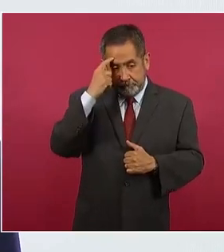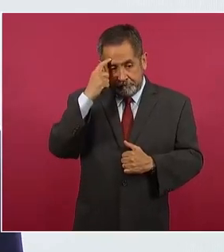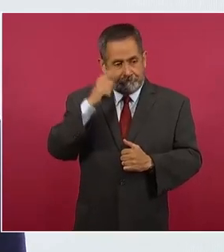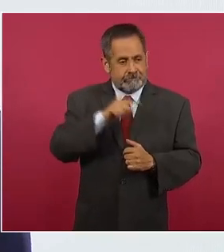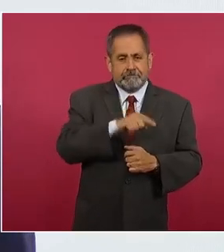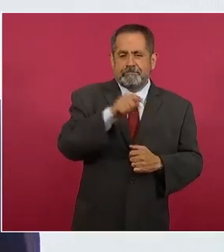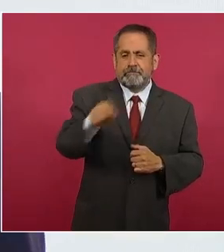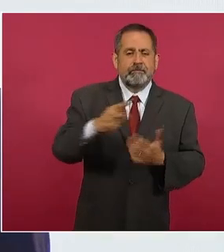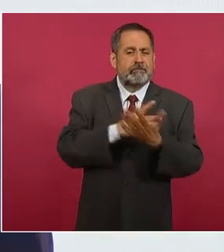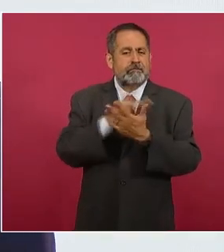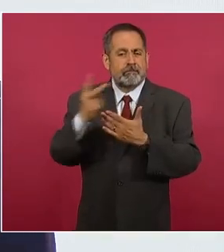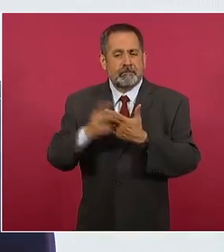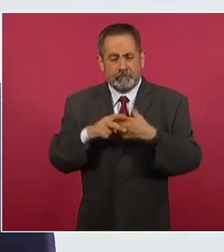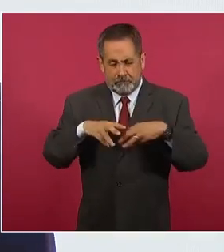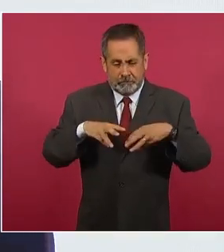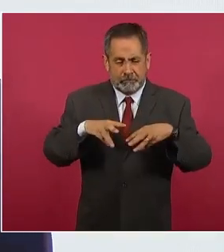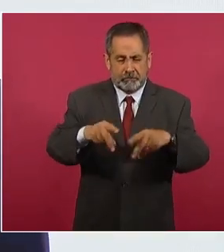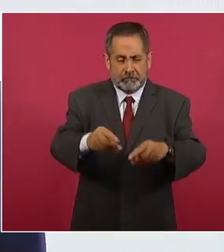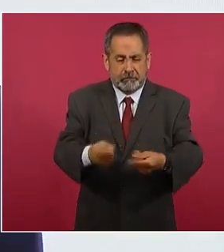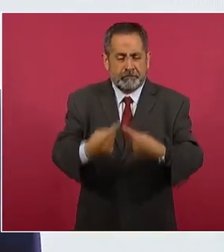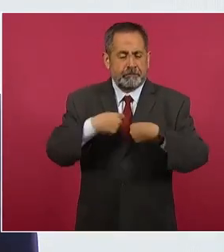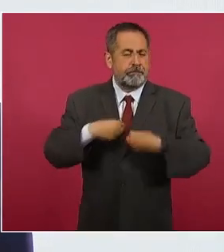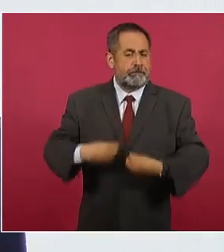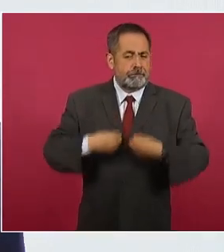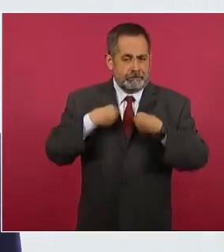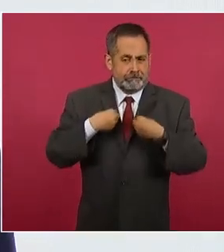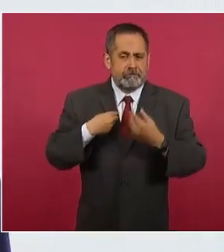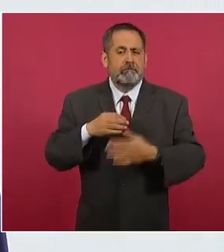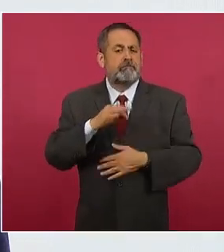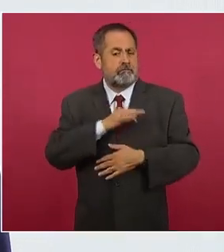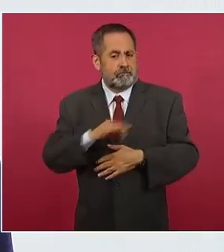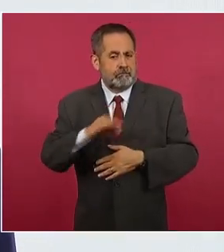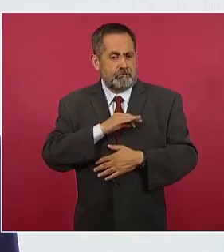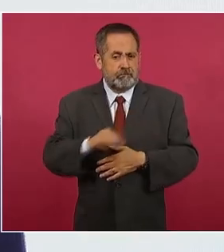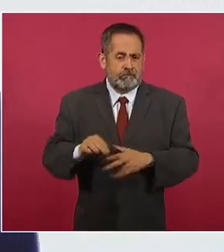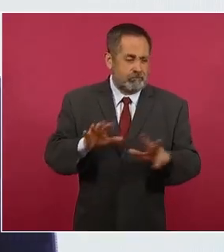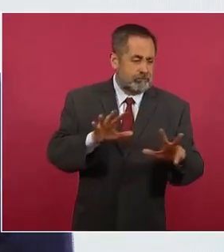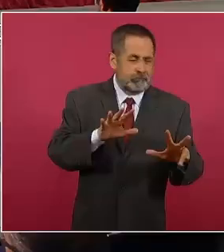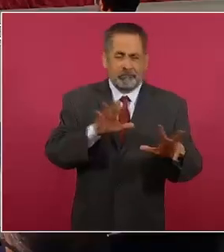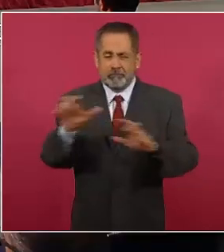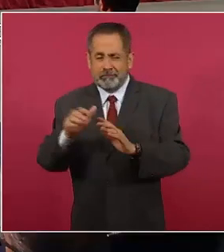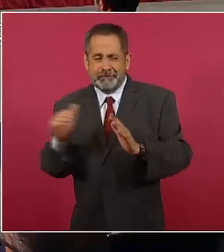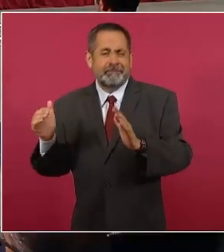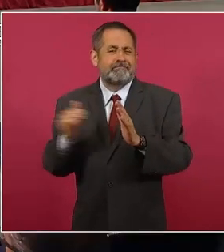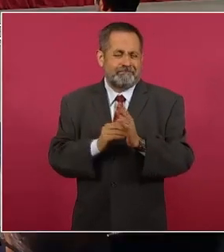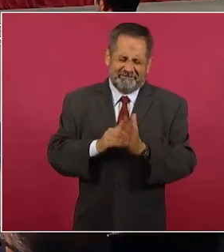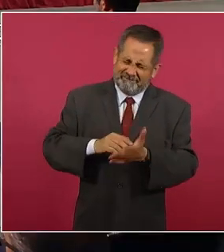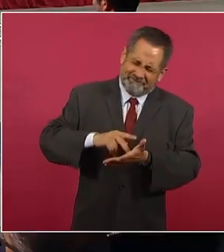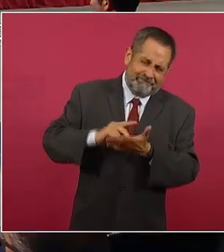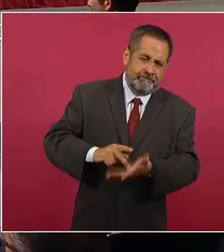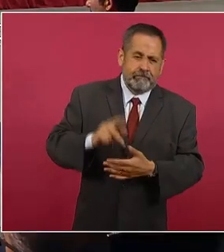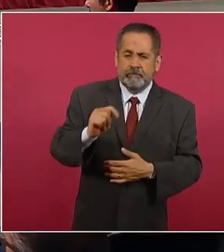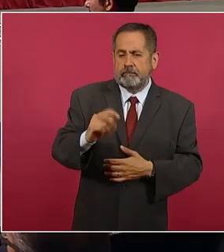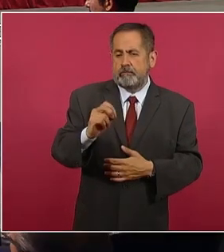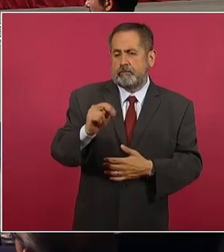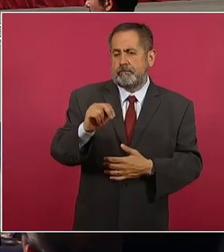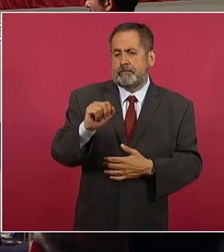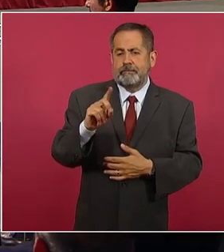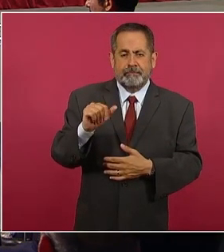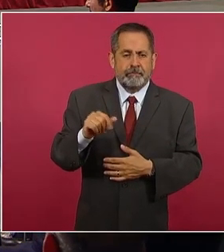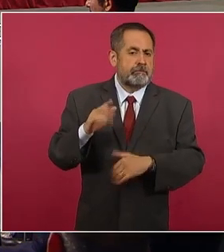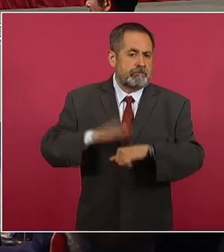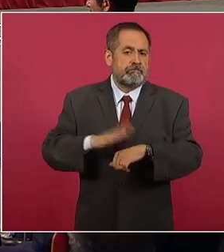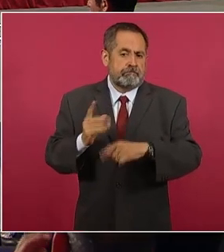Sembrando Vida, en donde hay potencial para agregar 800 mil toneladas más. Y además, con la